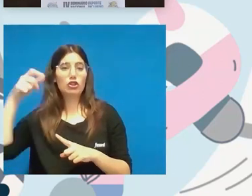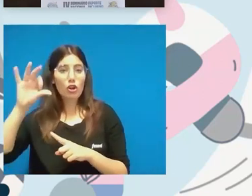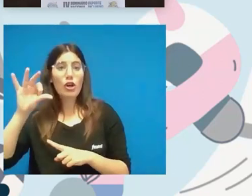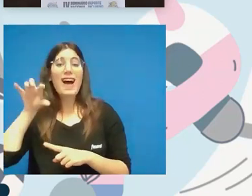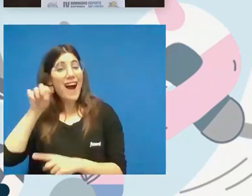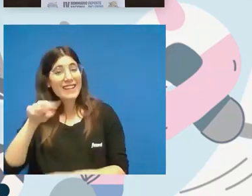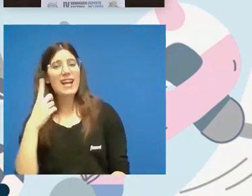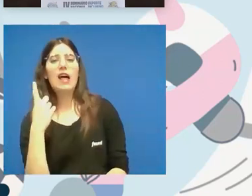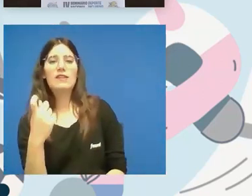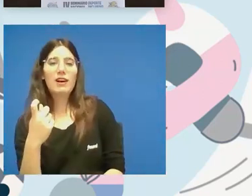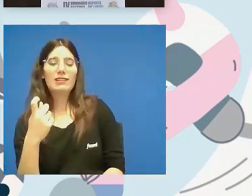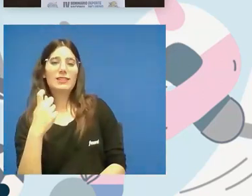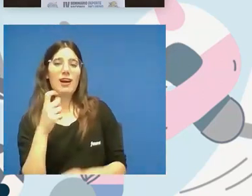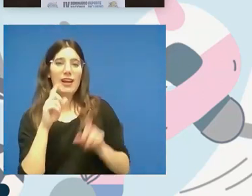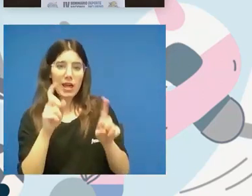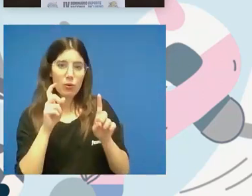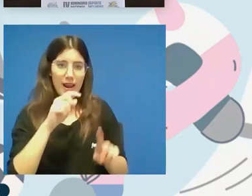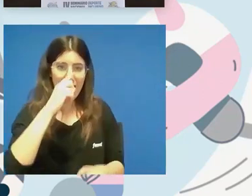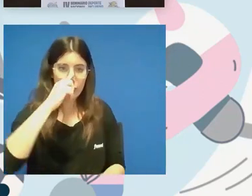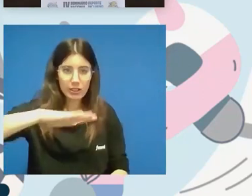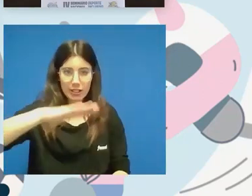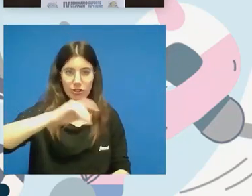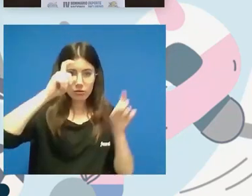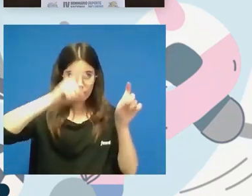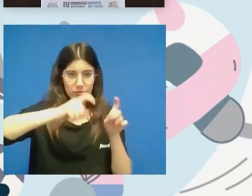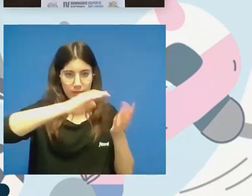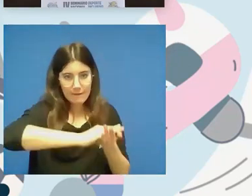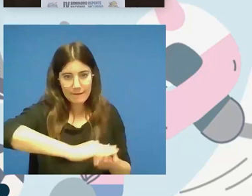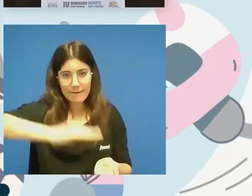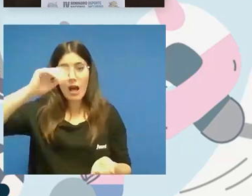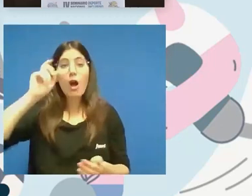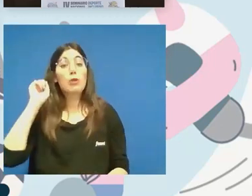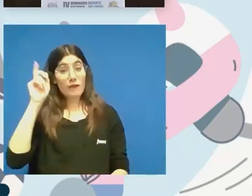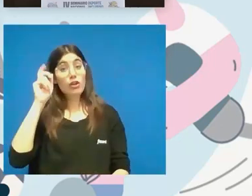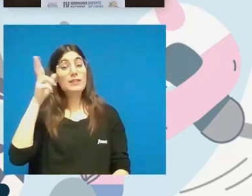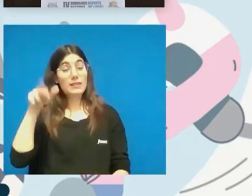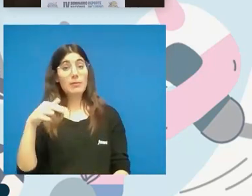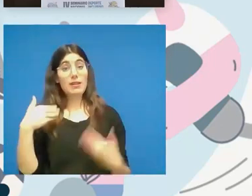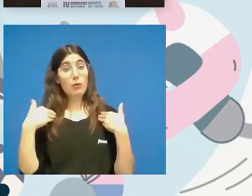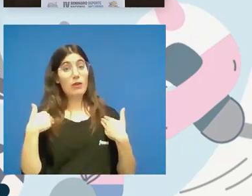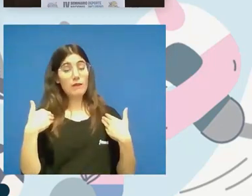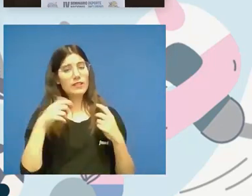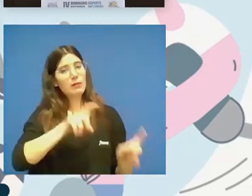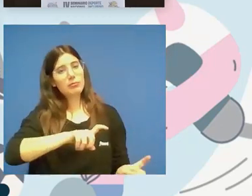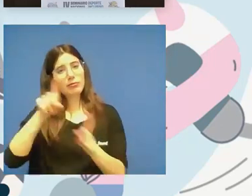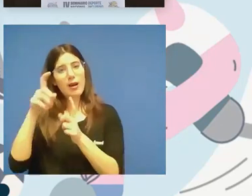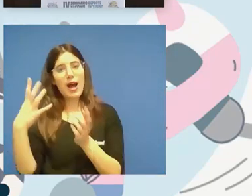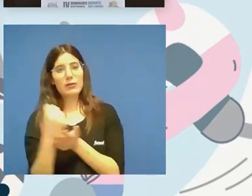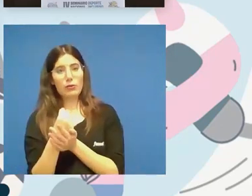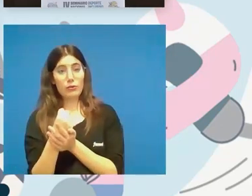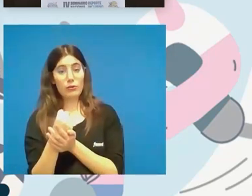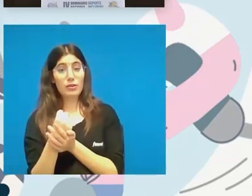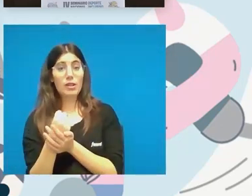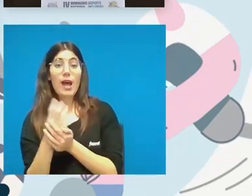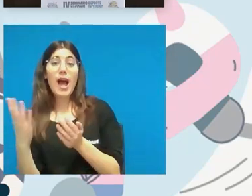educar a los escolares desde la base a los profesores de educación física a todo lo que rodea